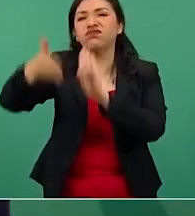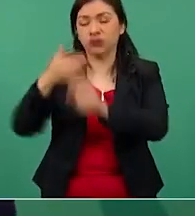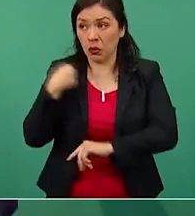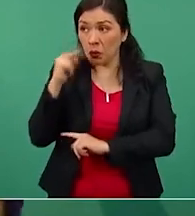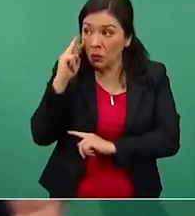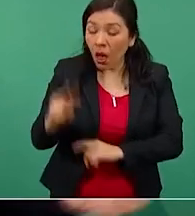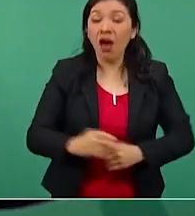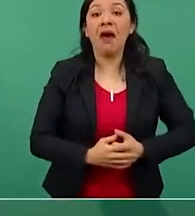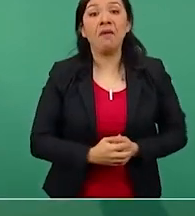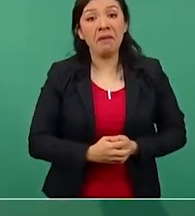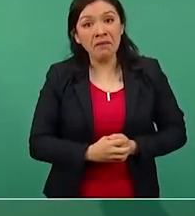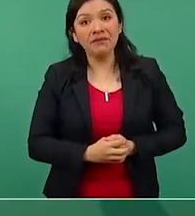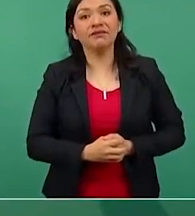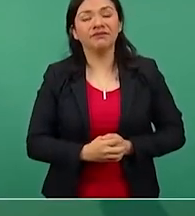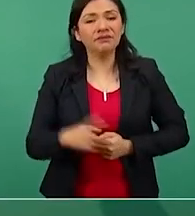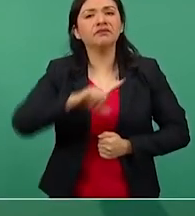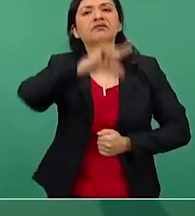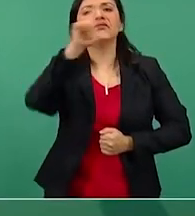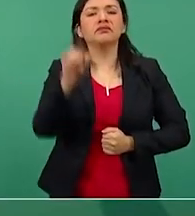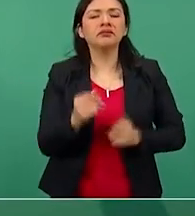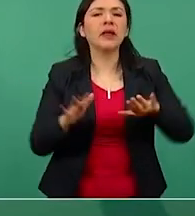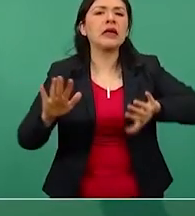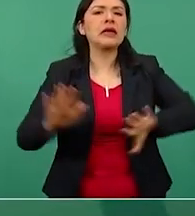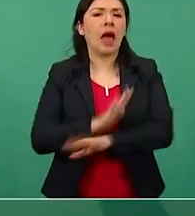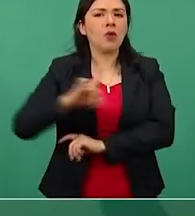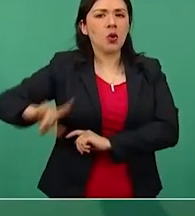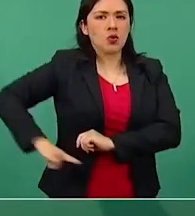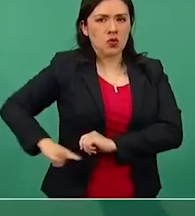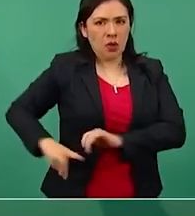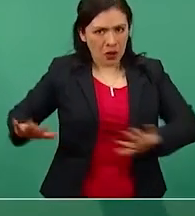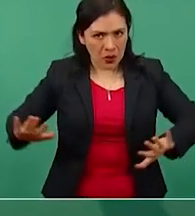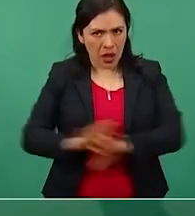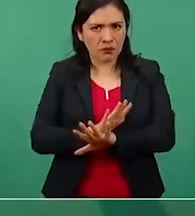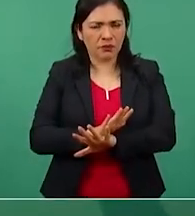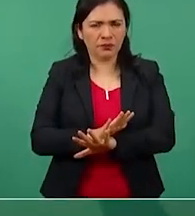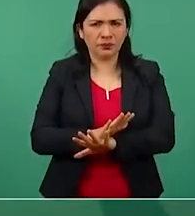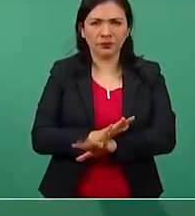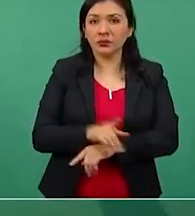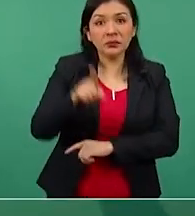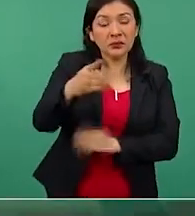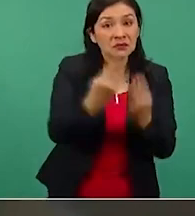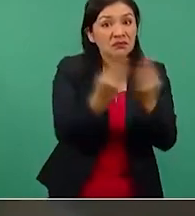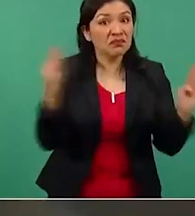Luego llega el nuevo gobierno, no está completa, ¿verdad?